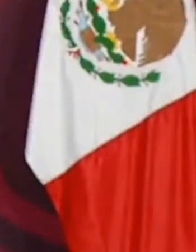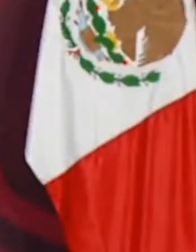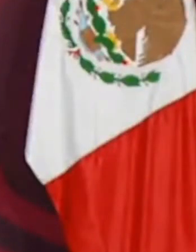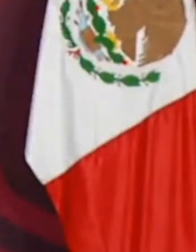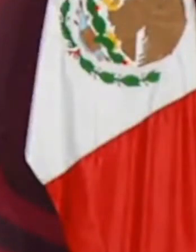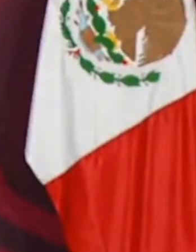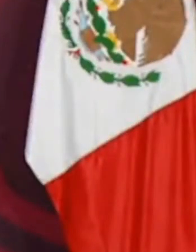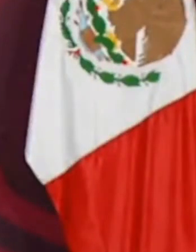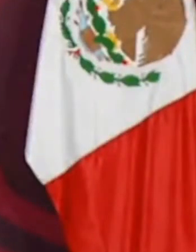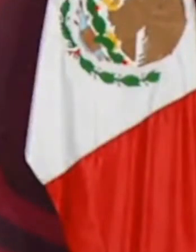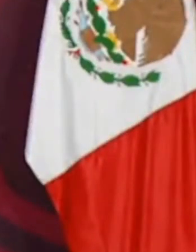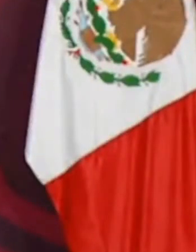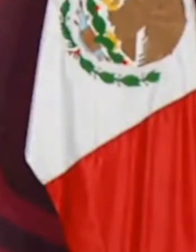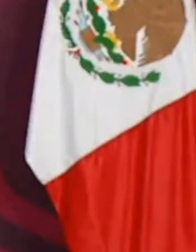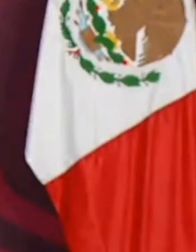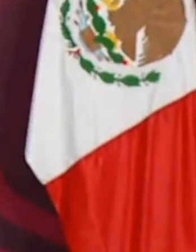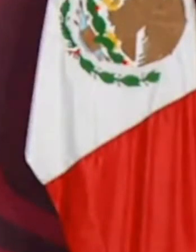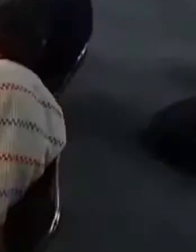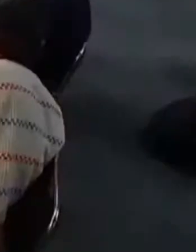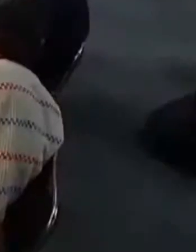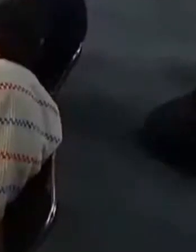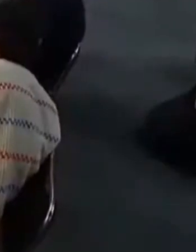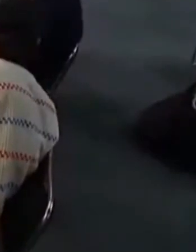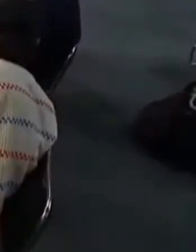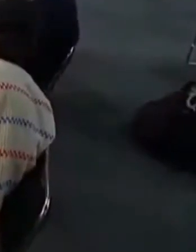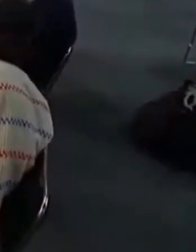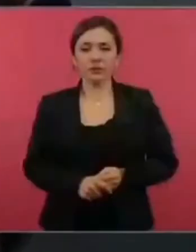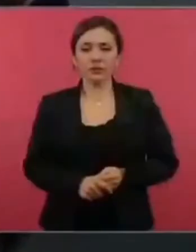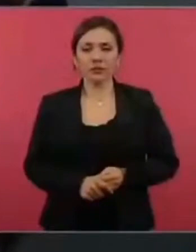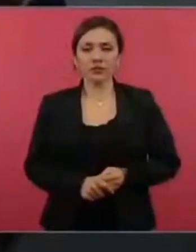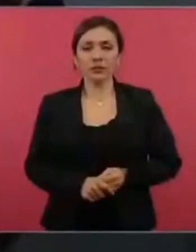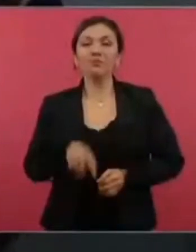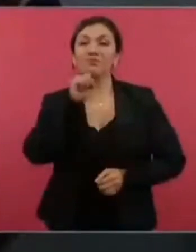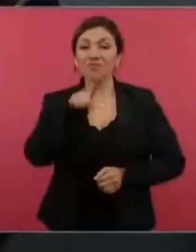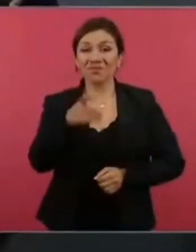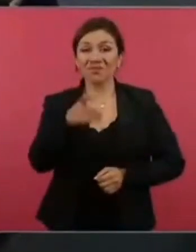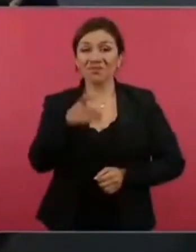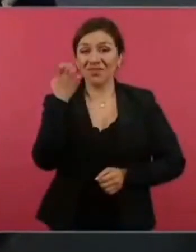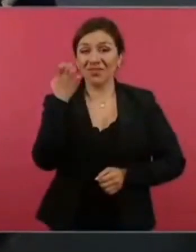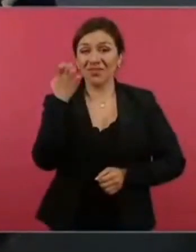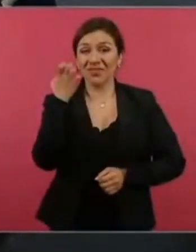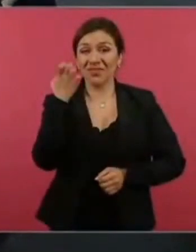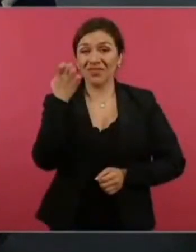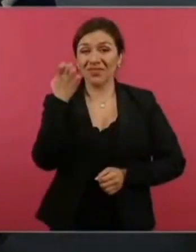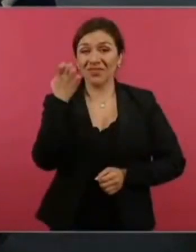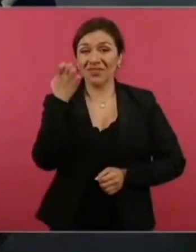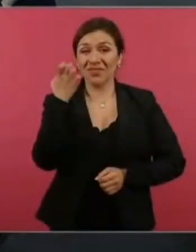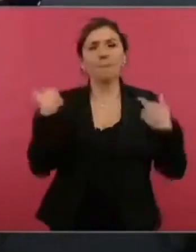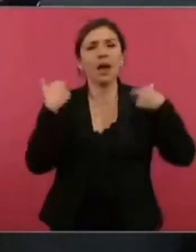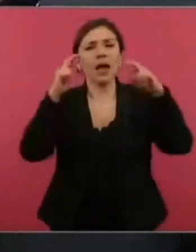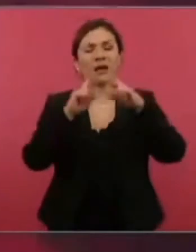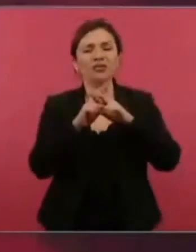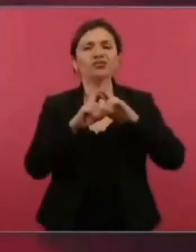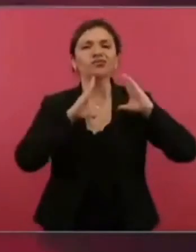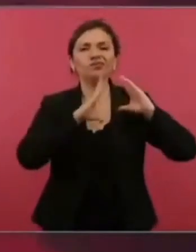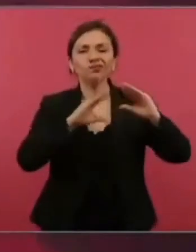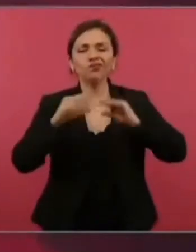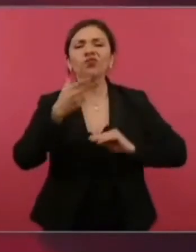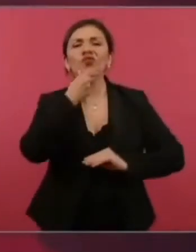con un maestro que nos daba Ciencia Política, Raúl Olmedo.